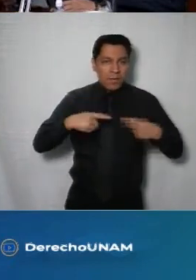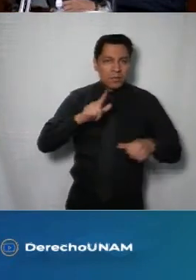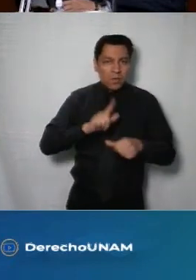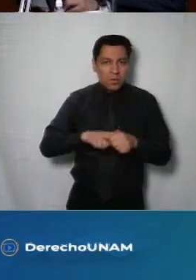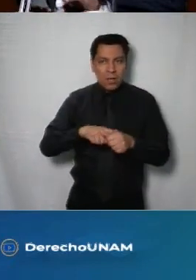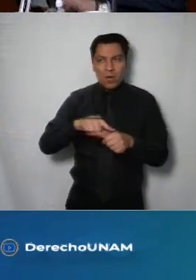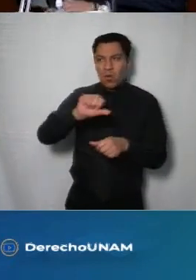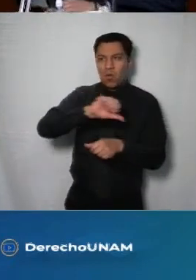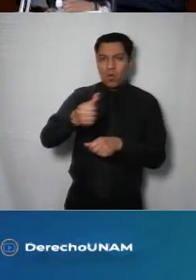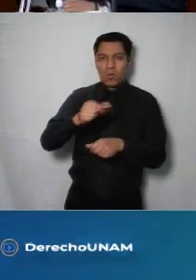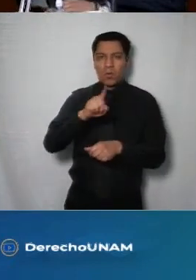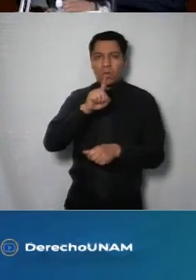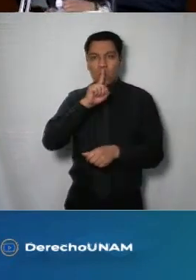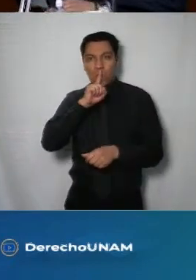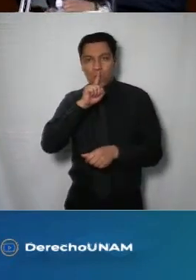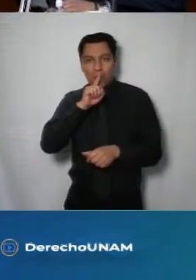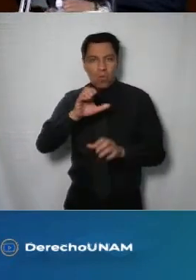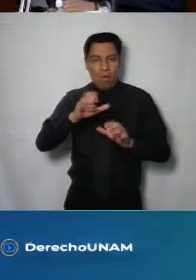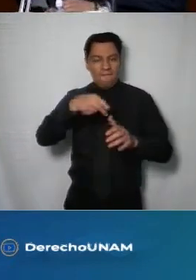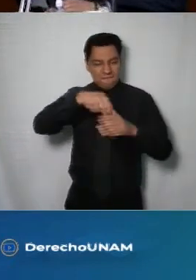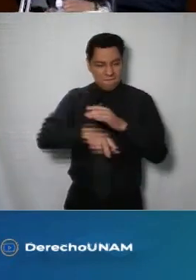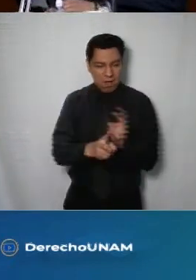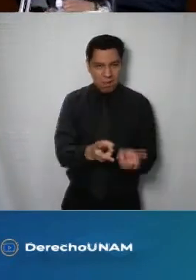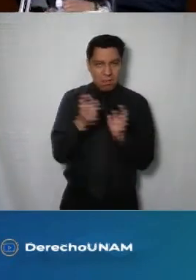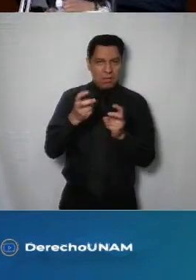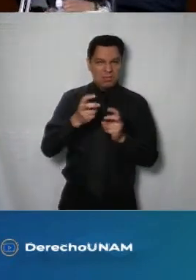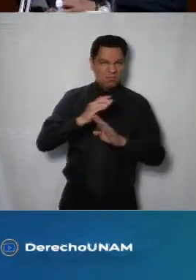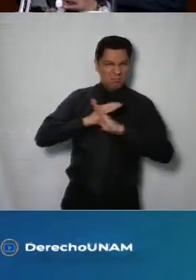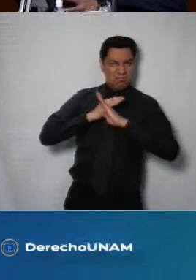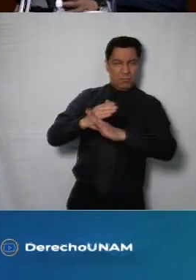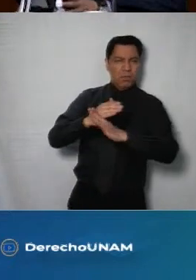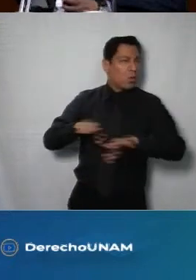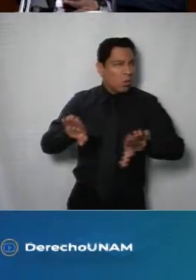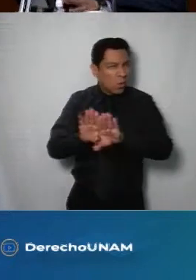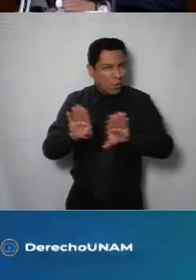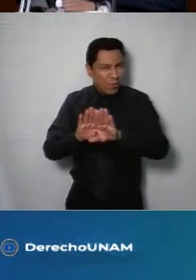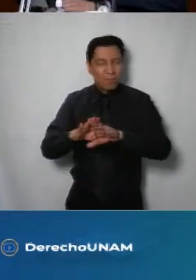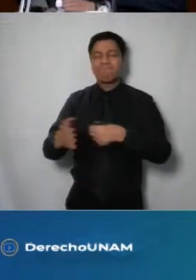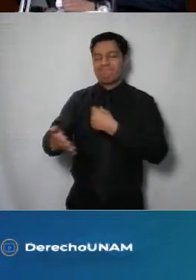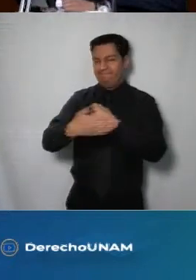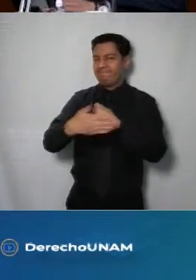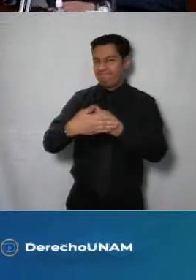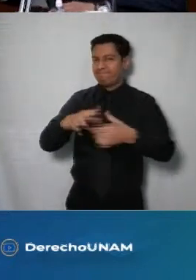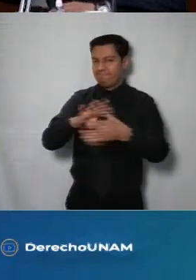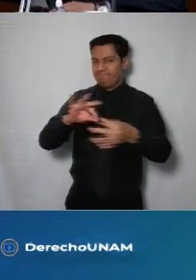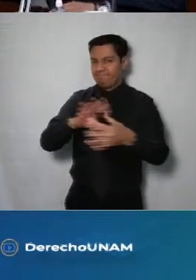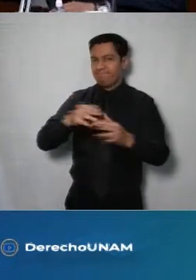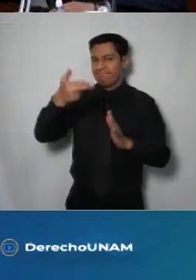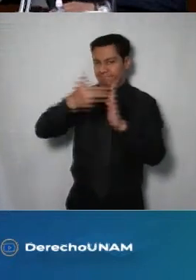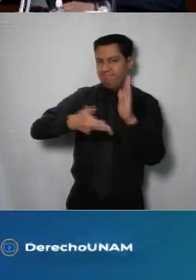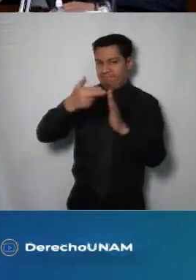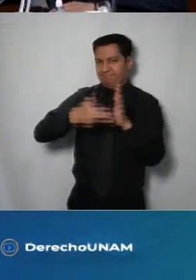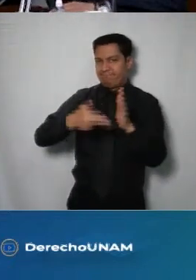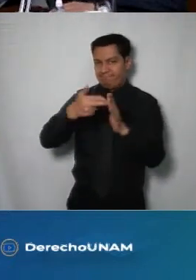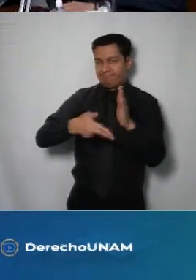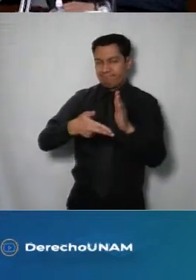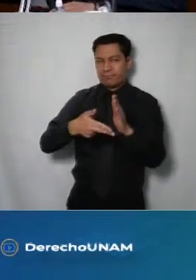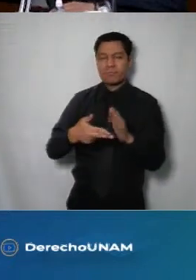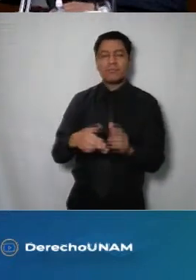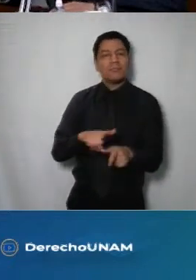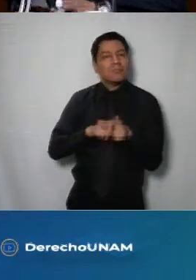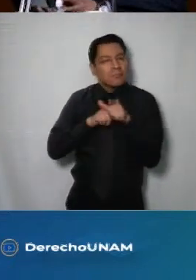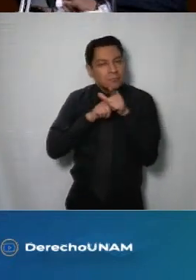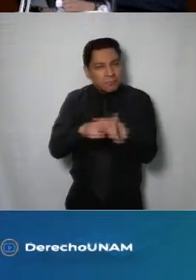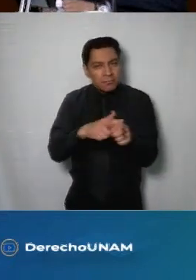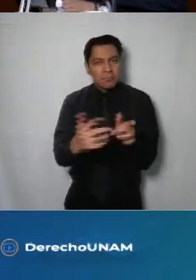autodeterminación informativa en fin el valor que tienen estos elementos para cualquier democracia moderna les